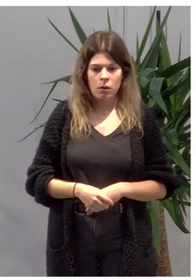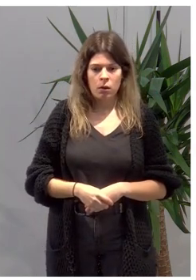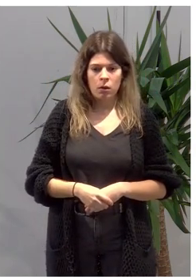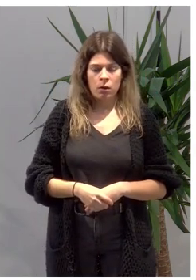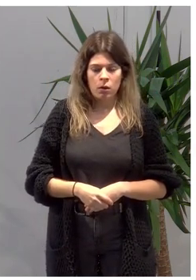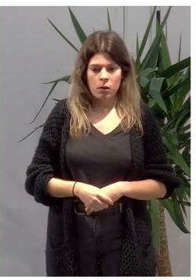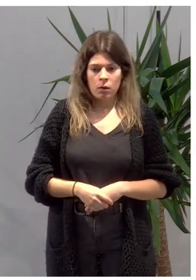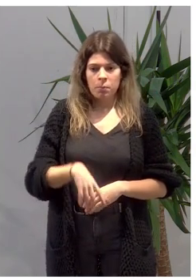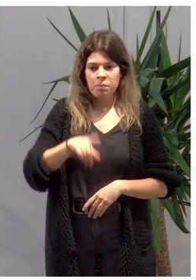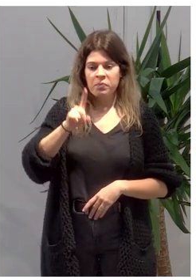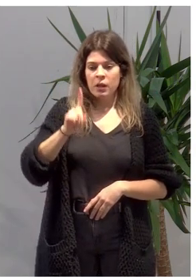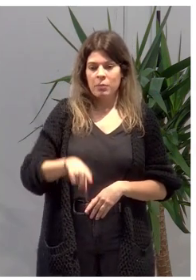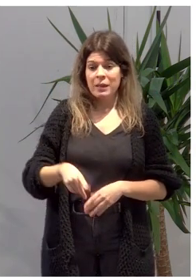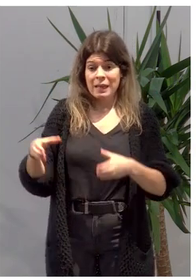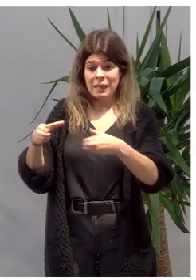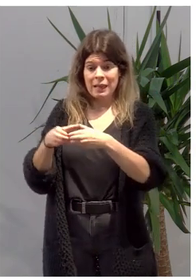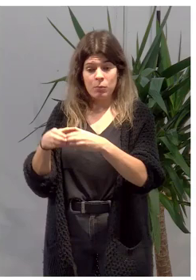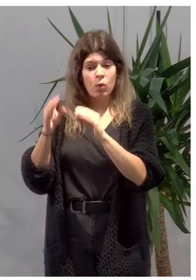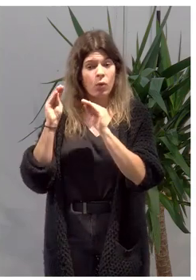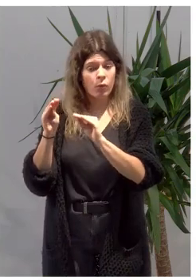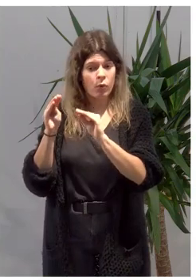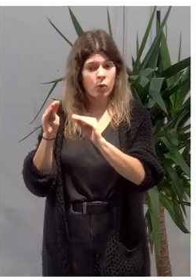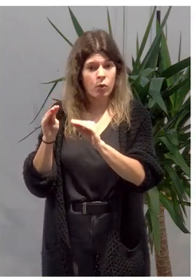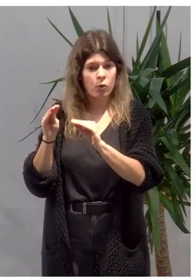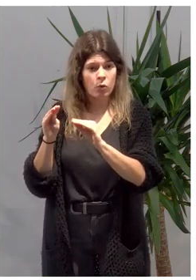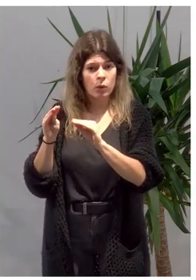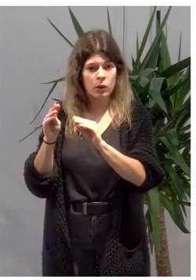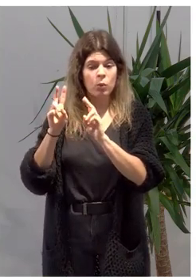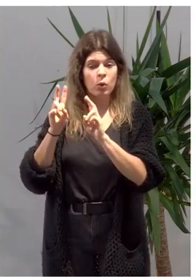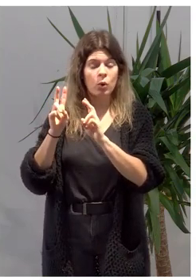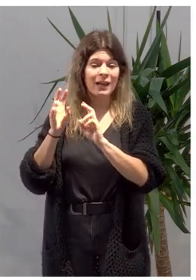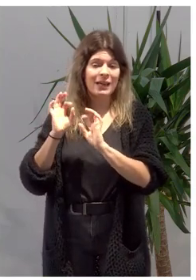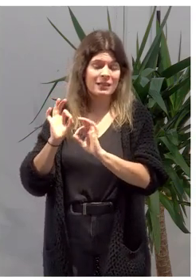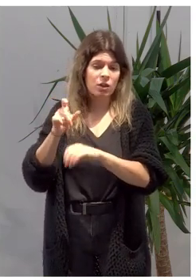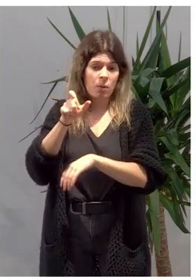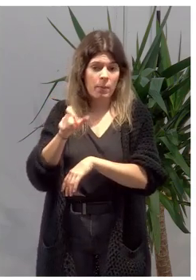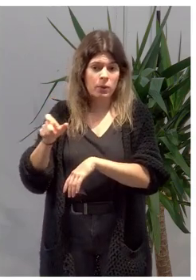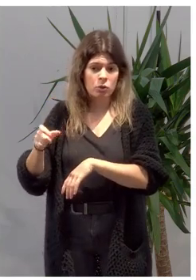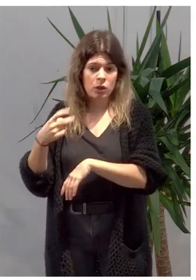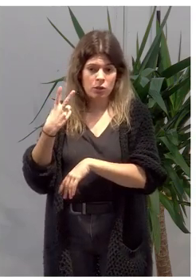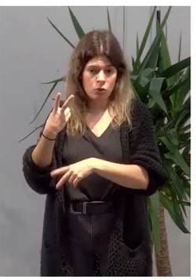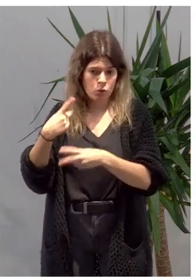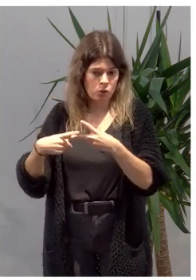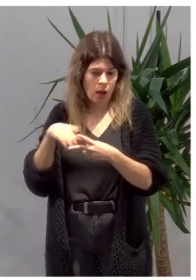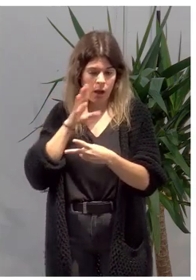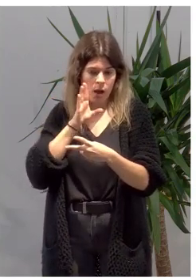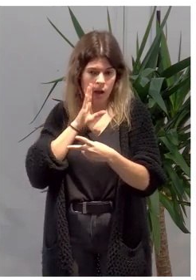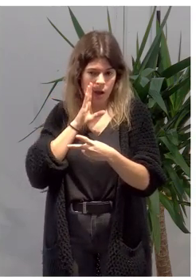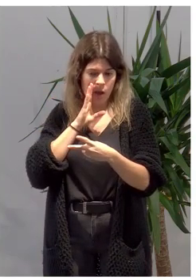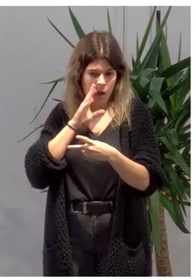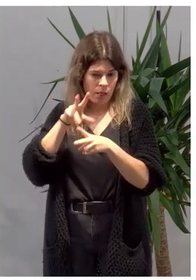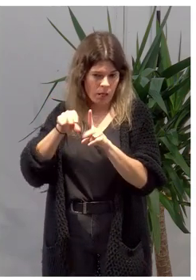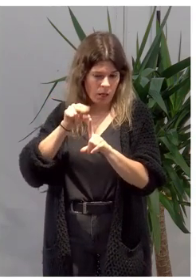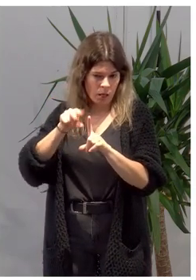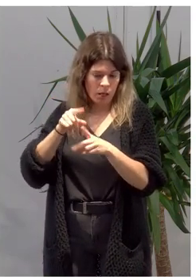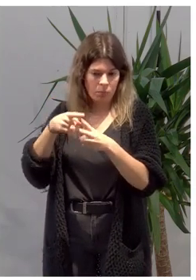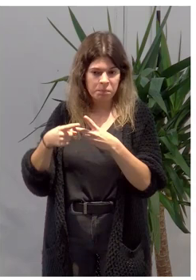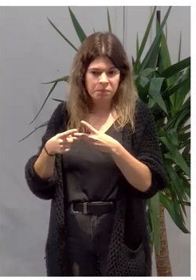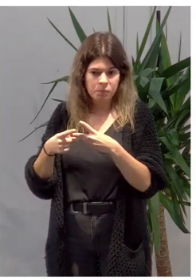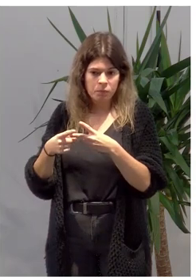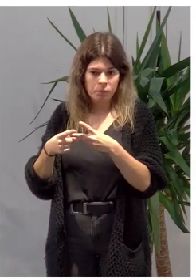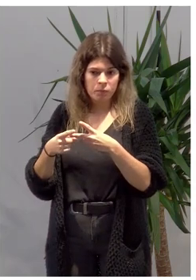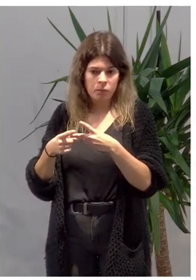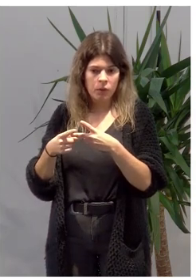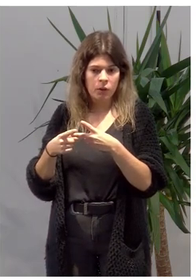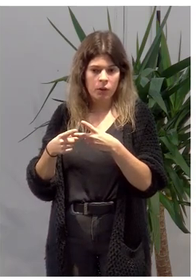También el equipo formativo serán las dos personas que hemos visto antes, Yuka y Heiki. ¿Y